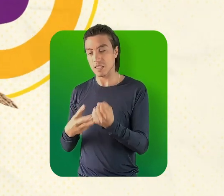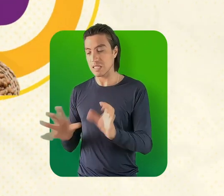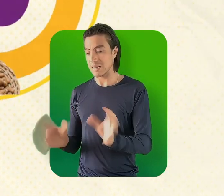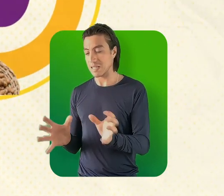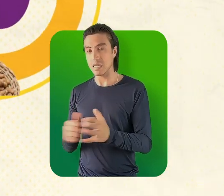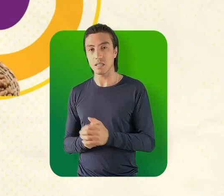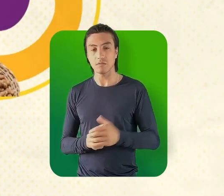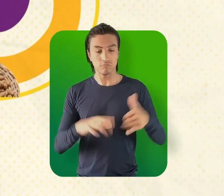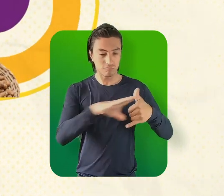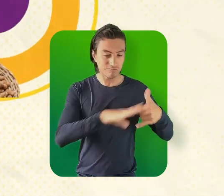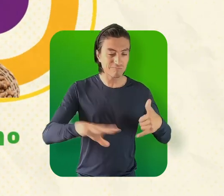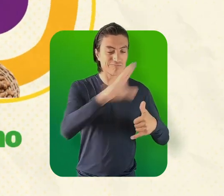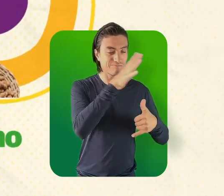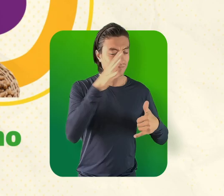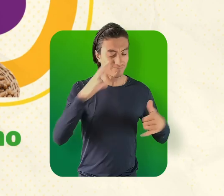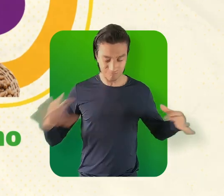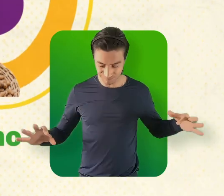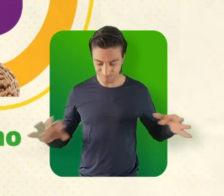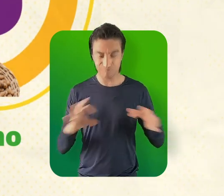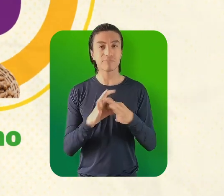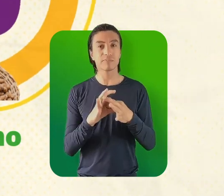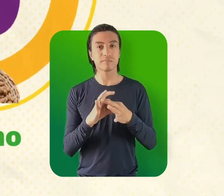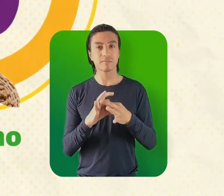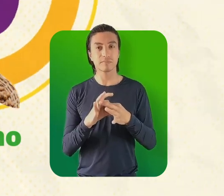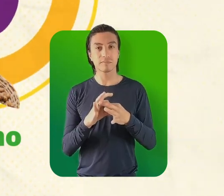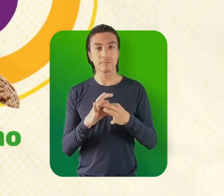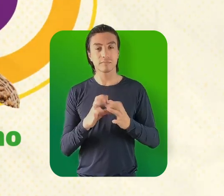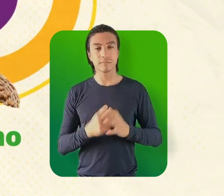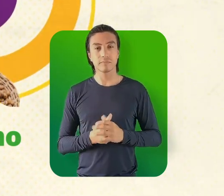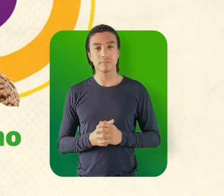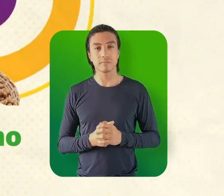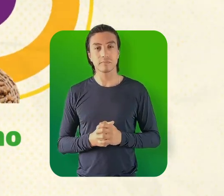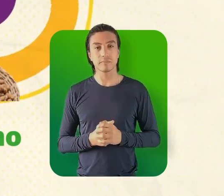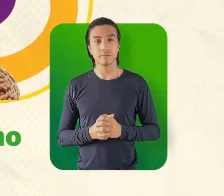Campesena Radial, conectando con el campo colombiano.